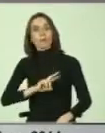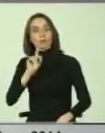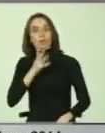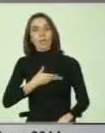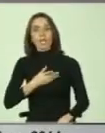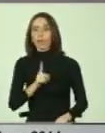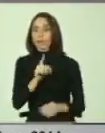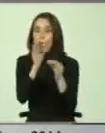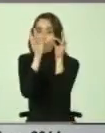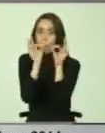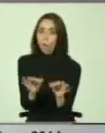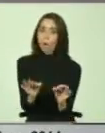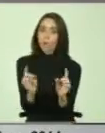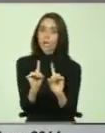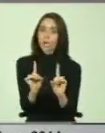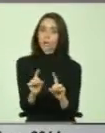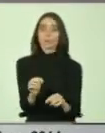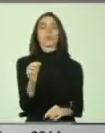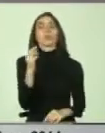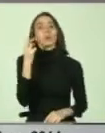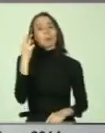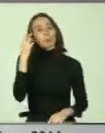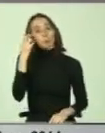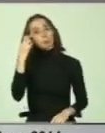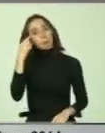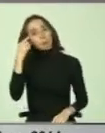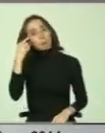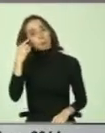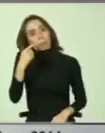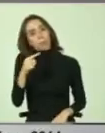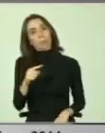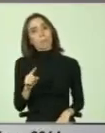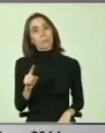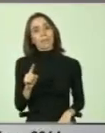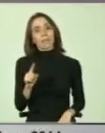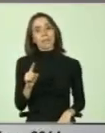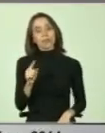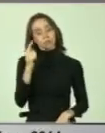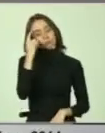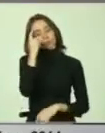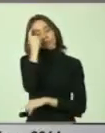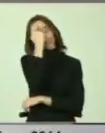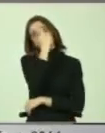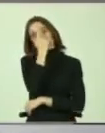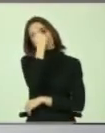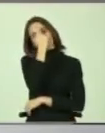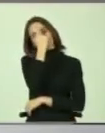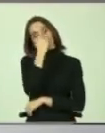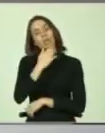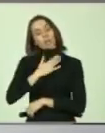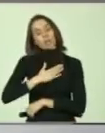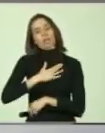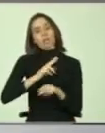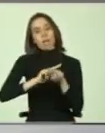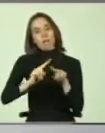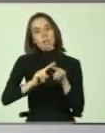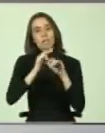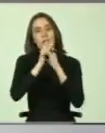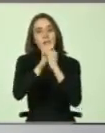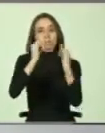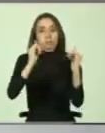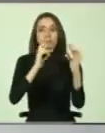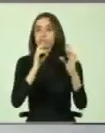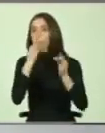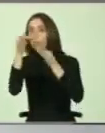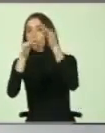algo que todavía estemos concretando, pero ya el solo hecho de pensarlo, de querer implementarlo, de socializarlo, ya